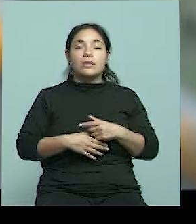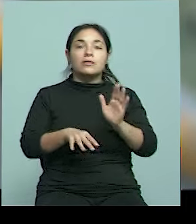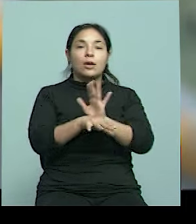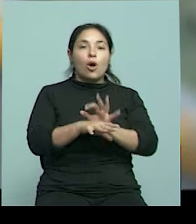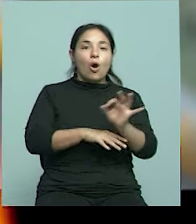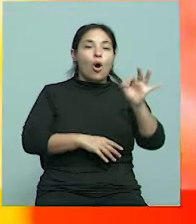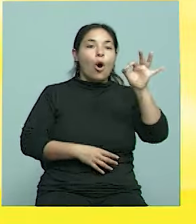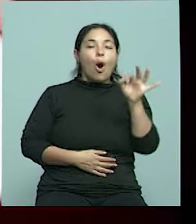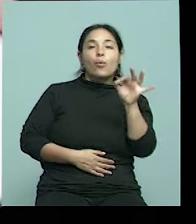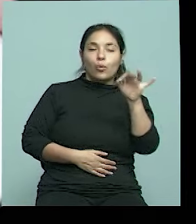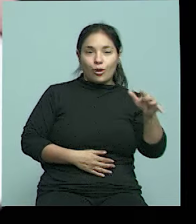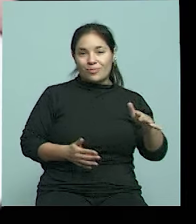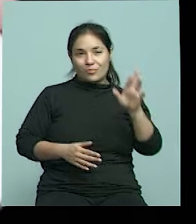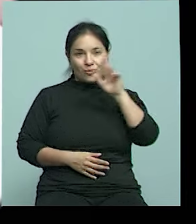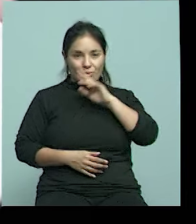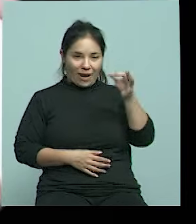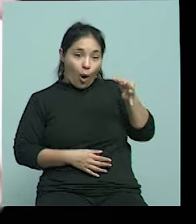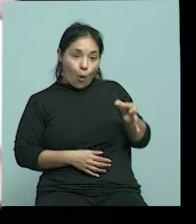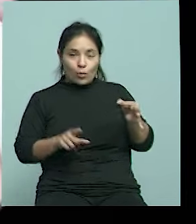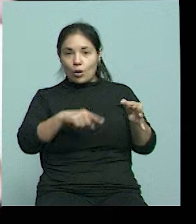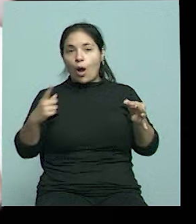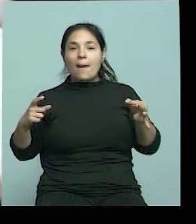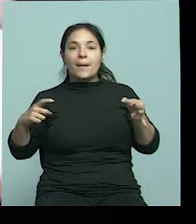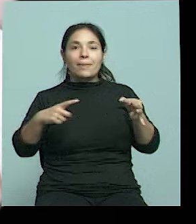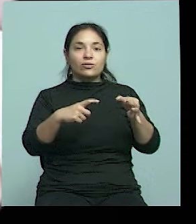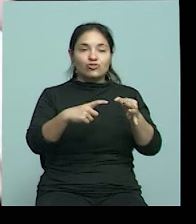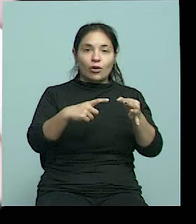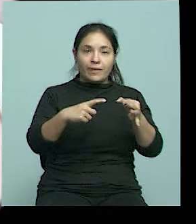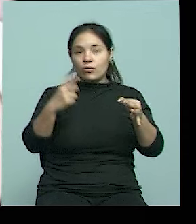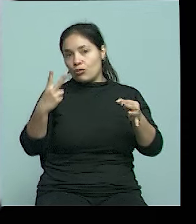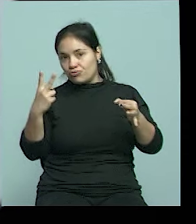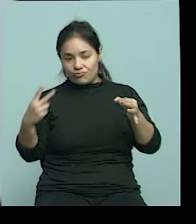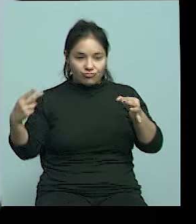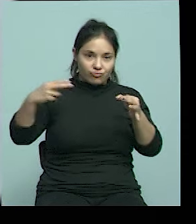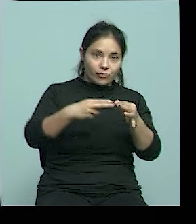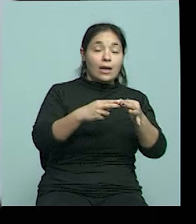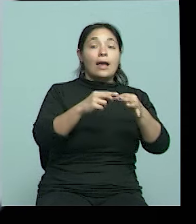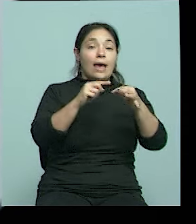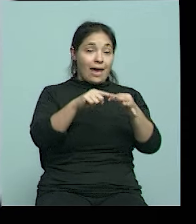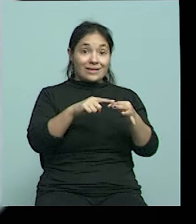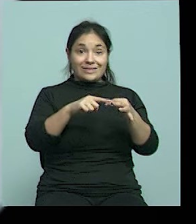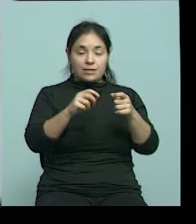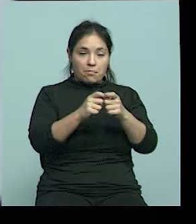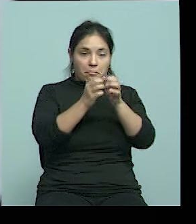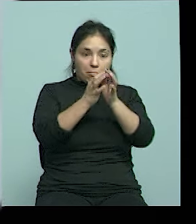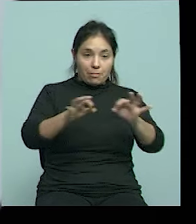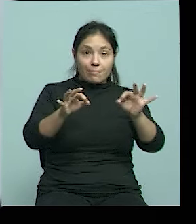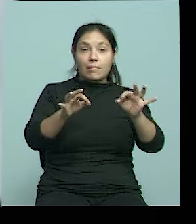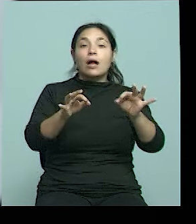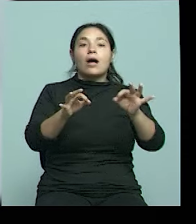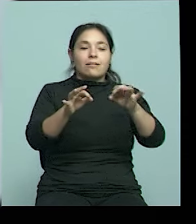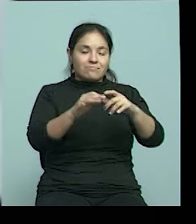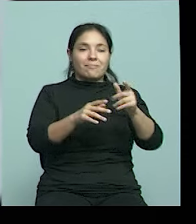óvulo y un espermatozoide en el momento de la gestación. Y de ahí, en algún momento, se divide ese embrión y empieza a